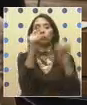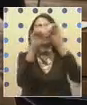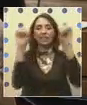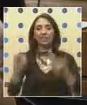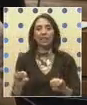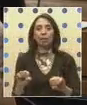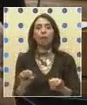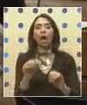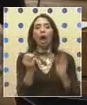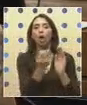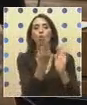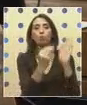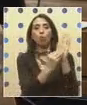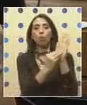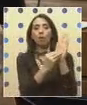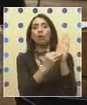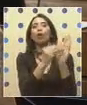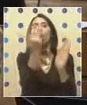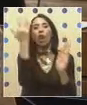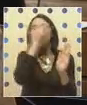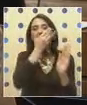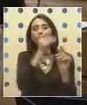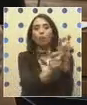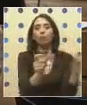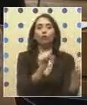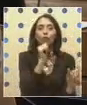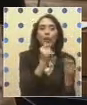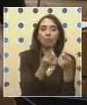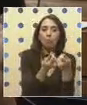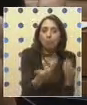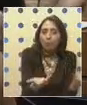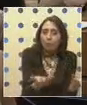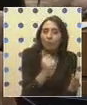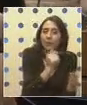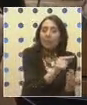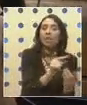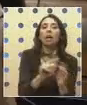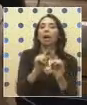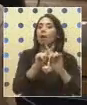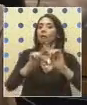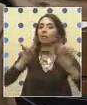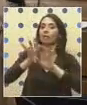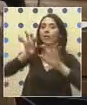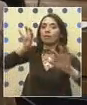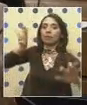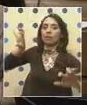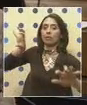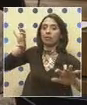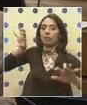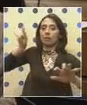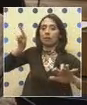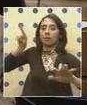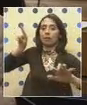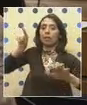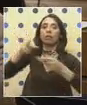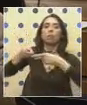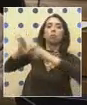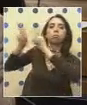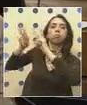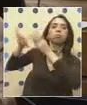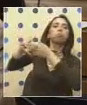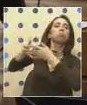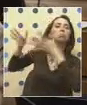que hay una cifra negra para los sectores populares, para la gente más sencilla, y existe una manga ancha, una